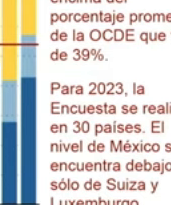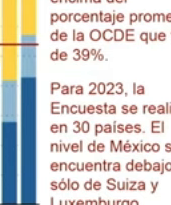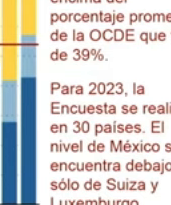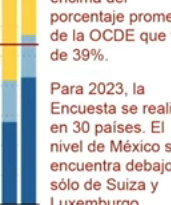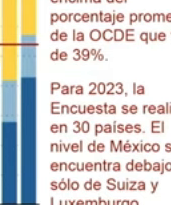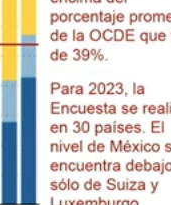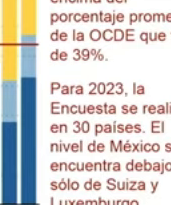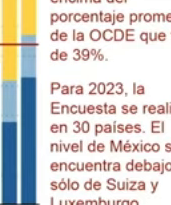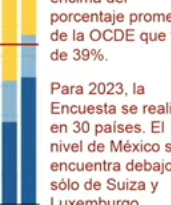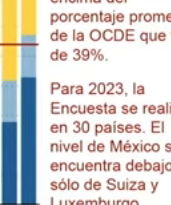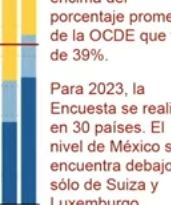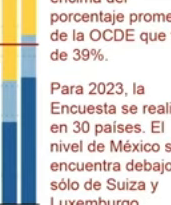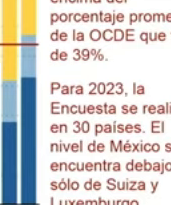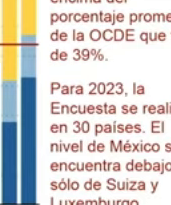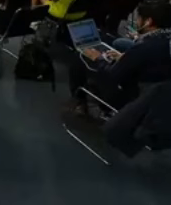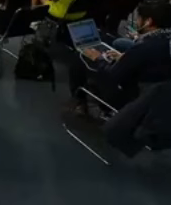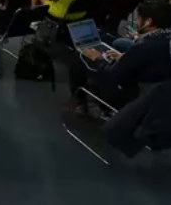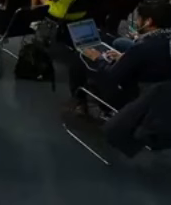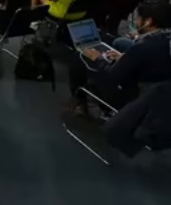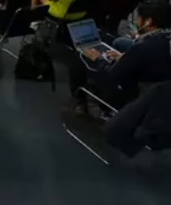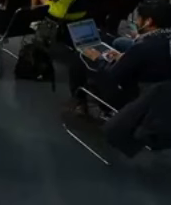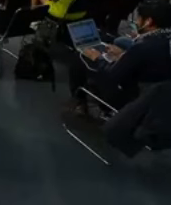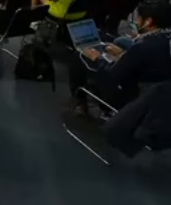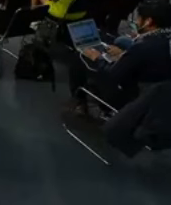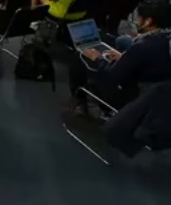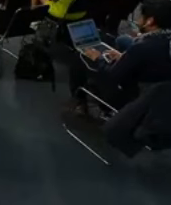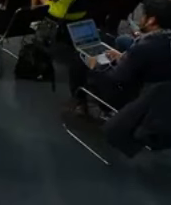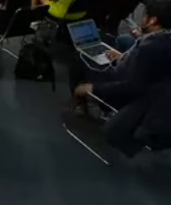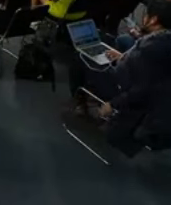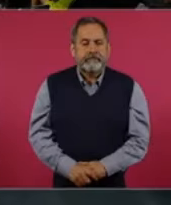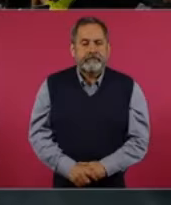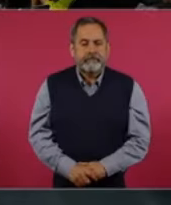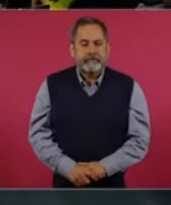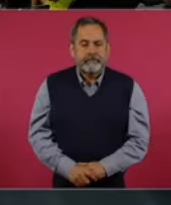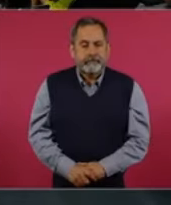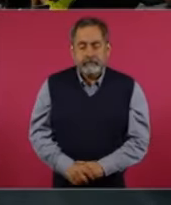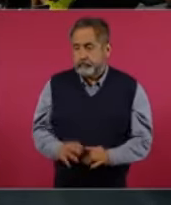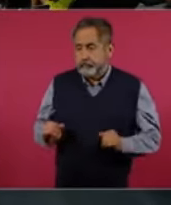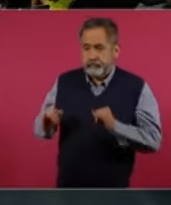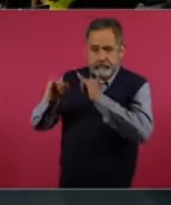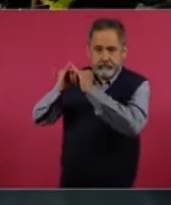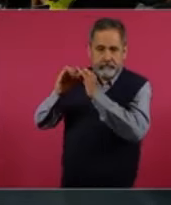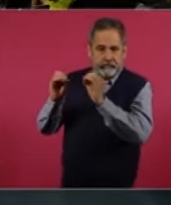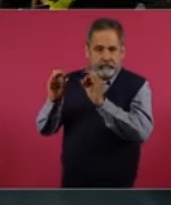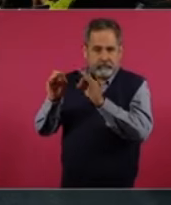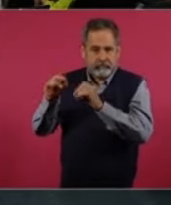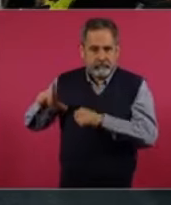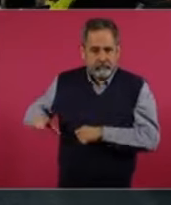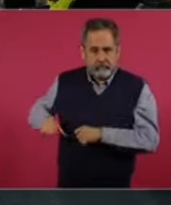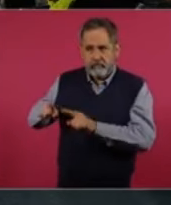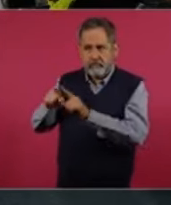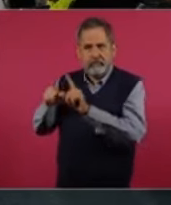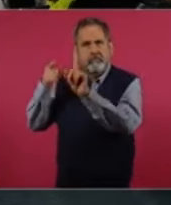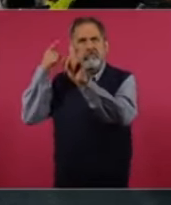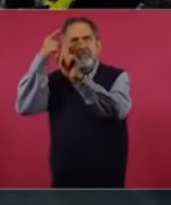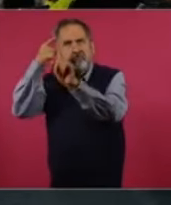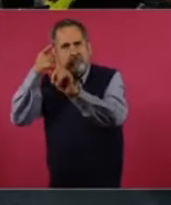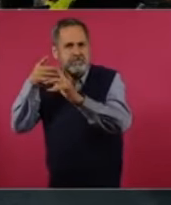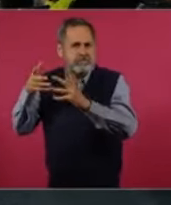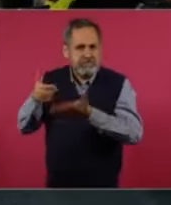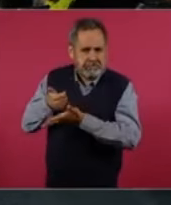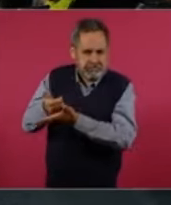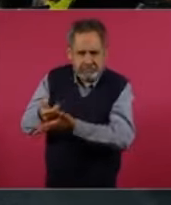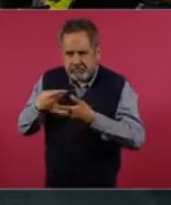también un propósito de ayudar